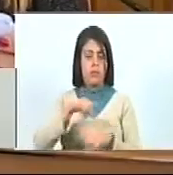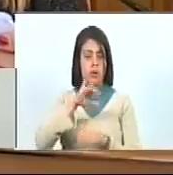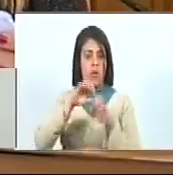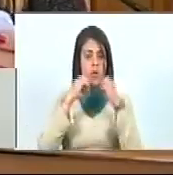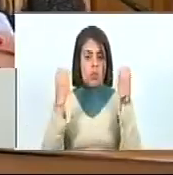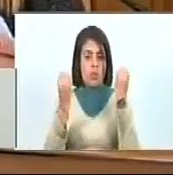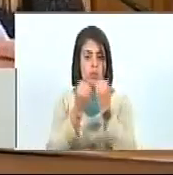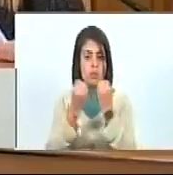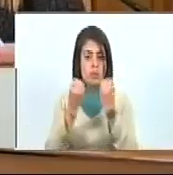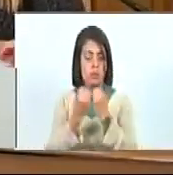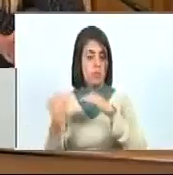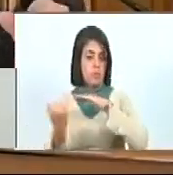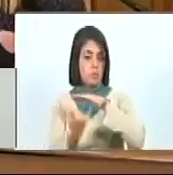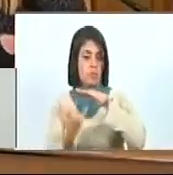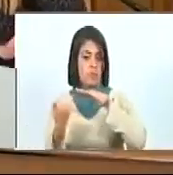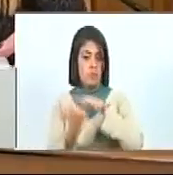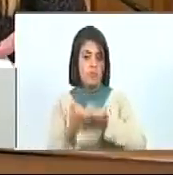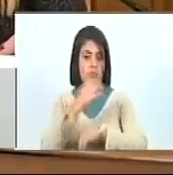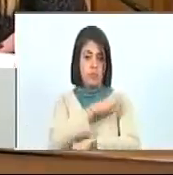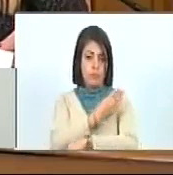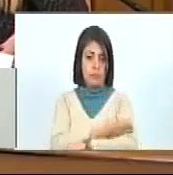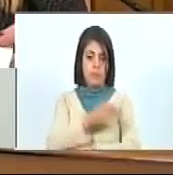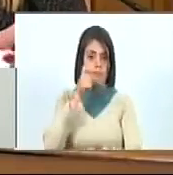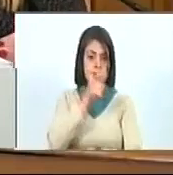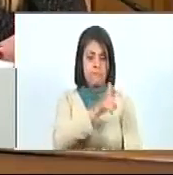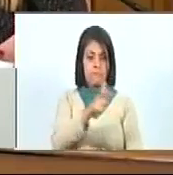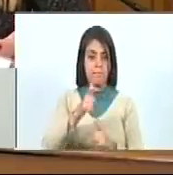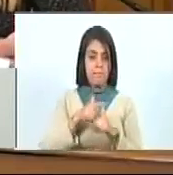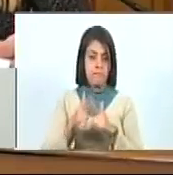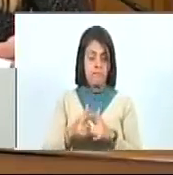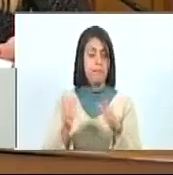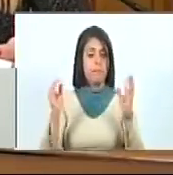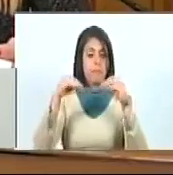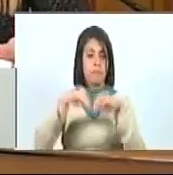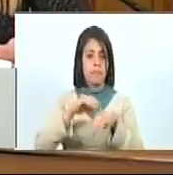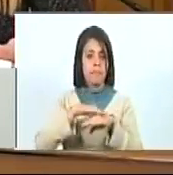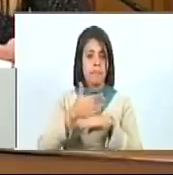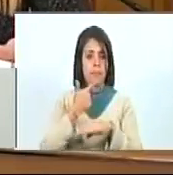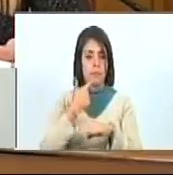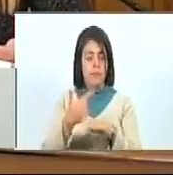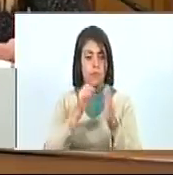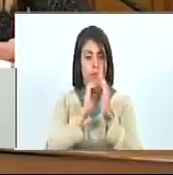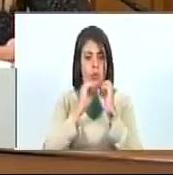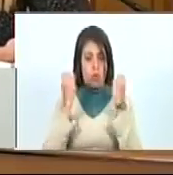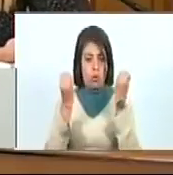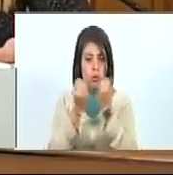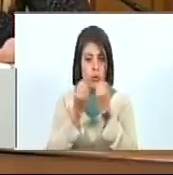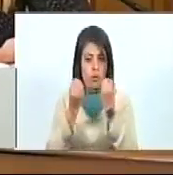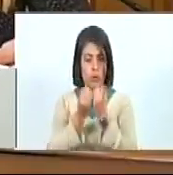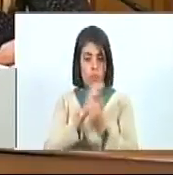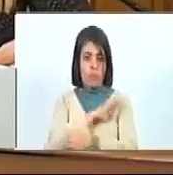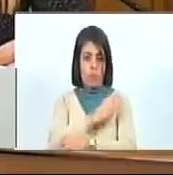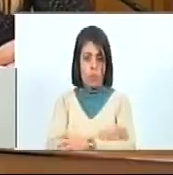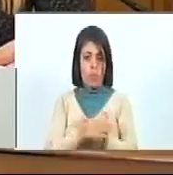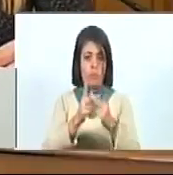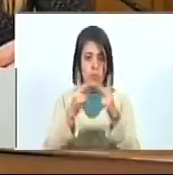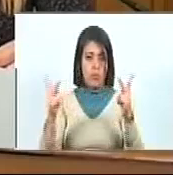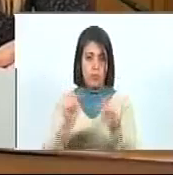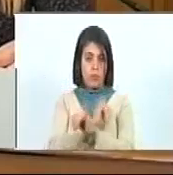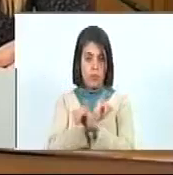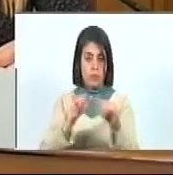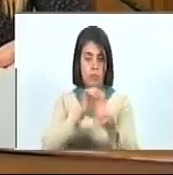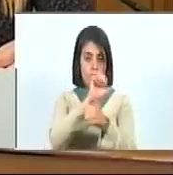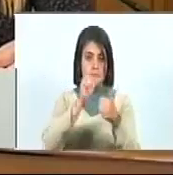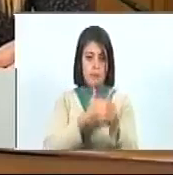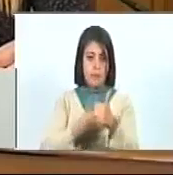organizaciones o instancias del poder popular, en corresponsabilidad con los órganos y entes del poder público. Esto, señor